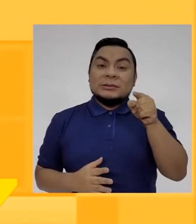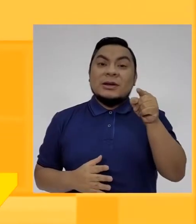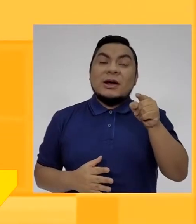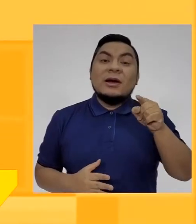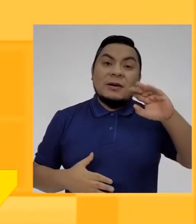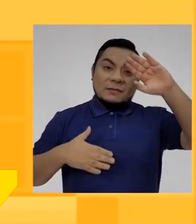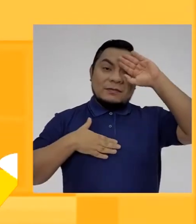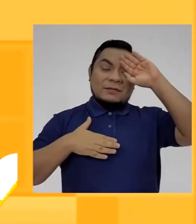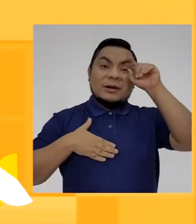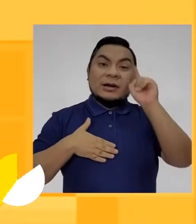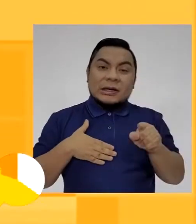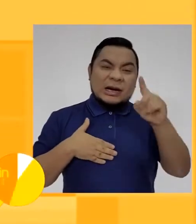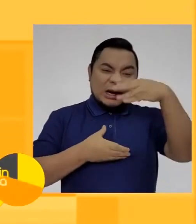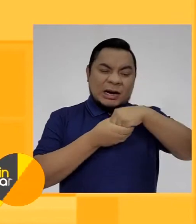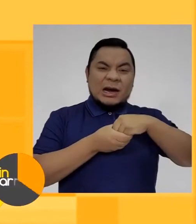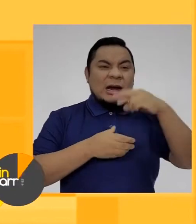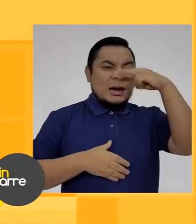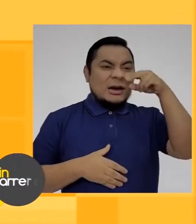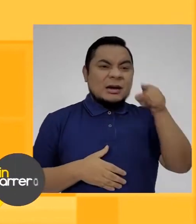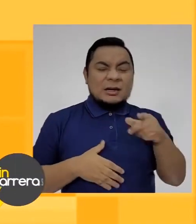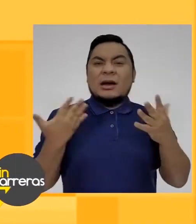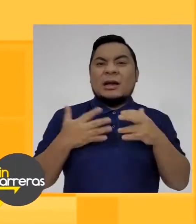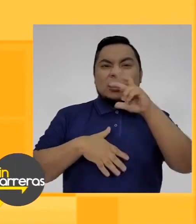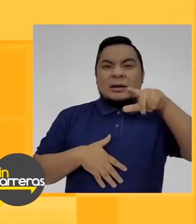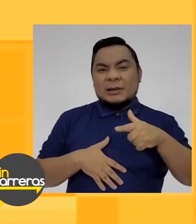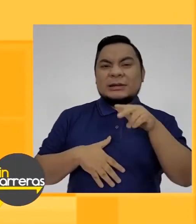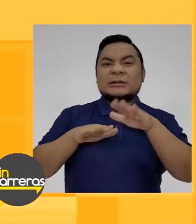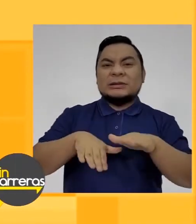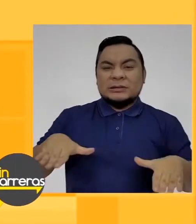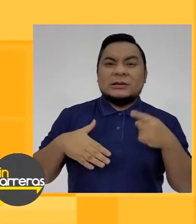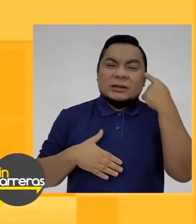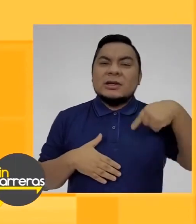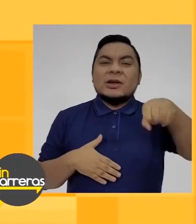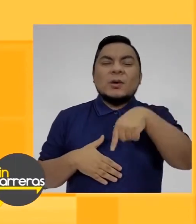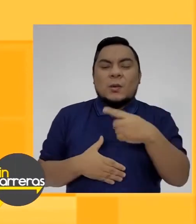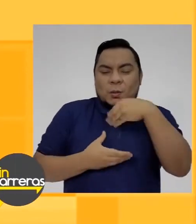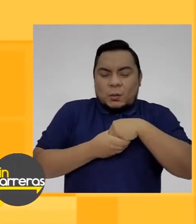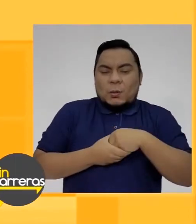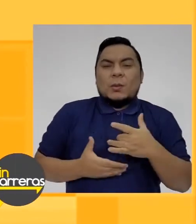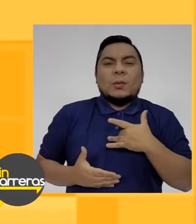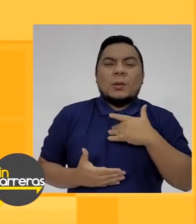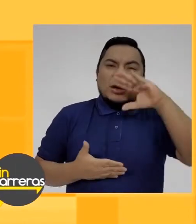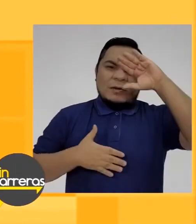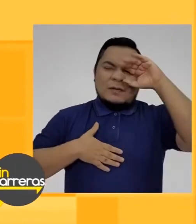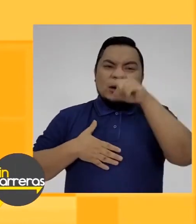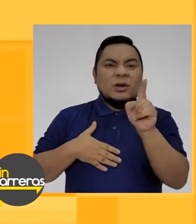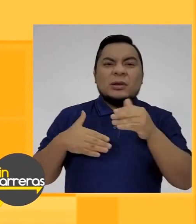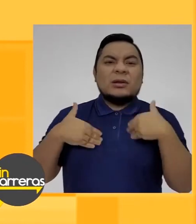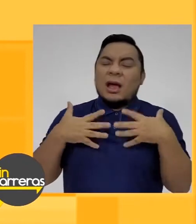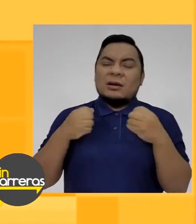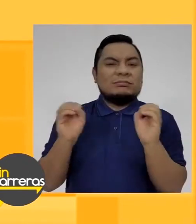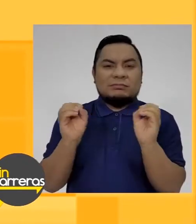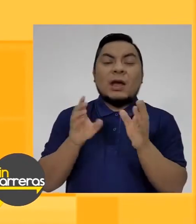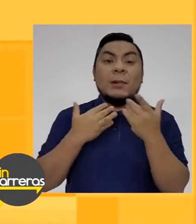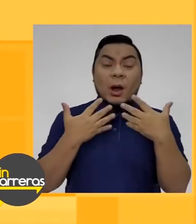Es una enfermedad que pertenece al grupo de las enfermedades raras, ya que de 3 mil niños, uno es el que tiene Duchenne. Es una